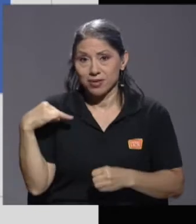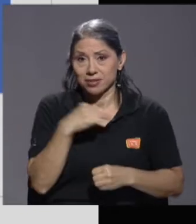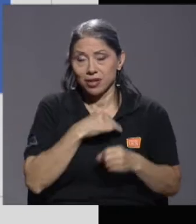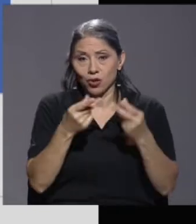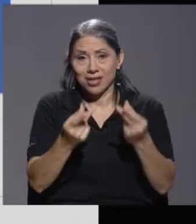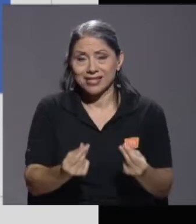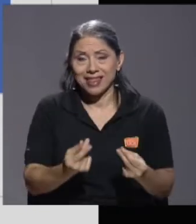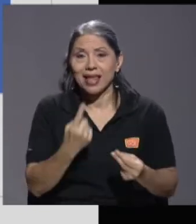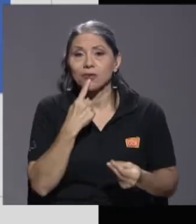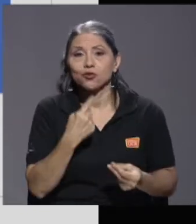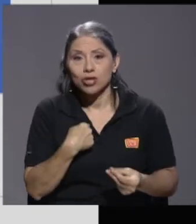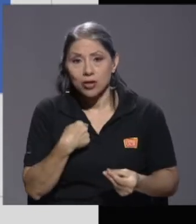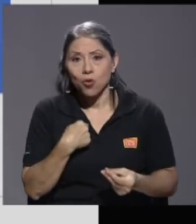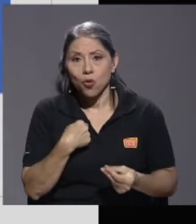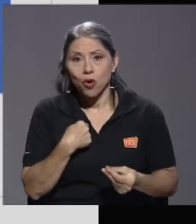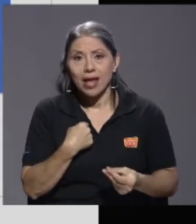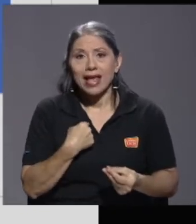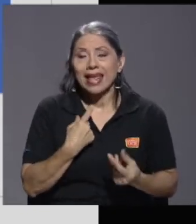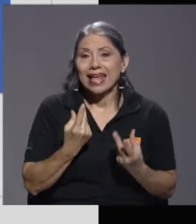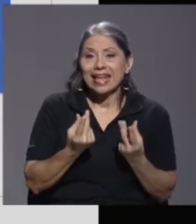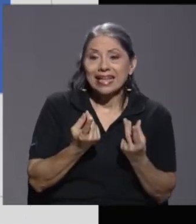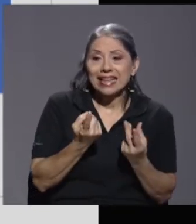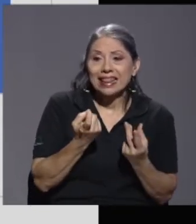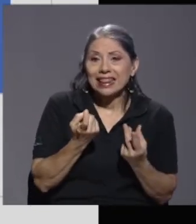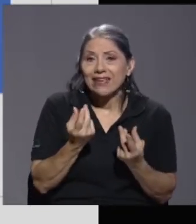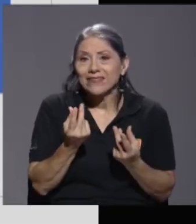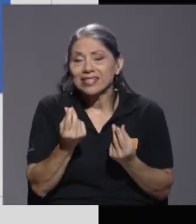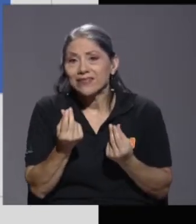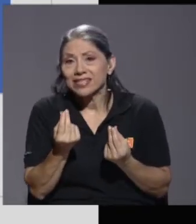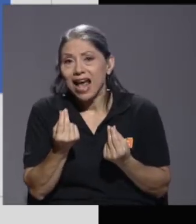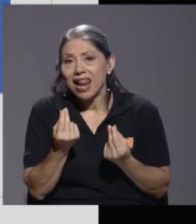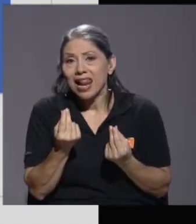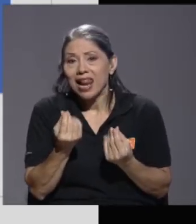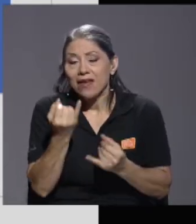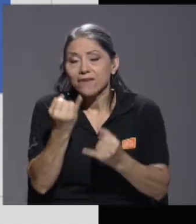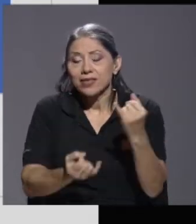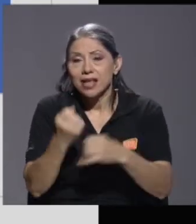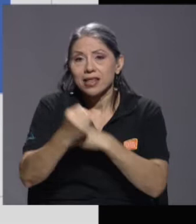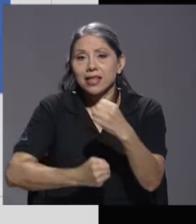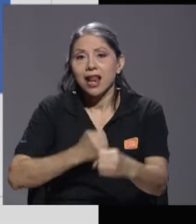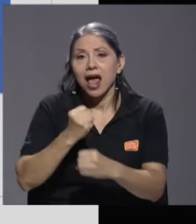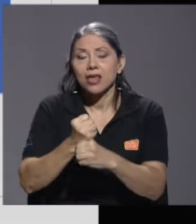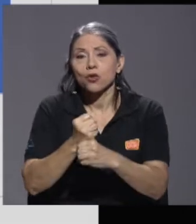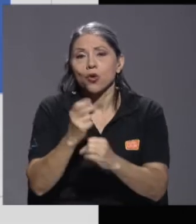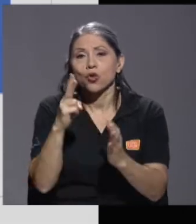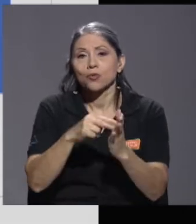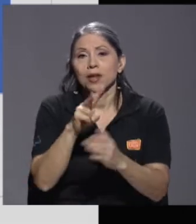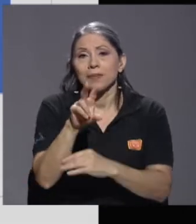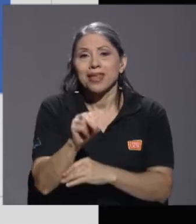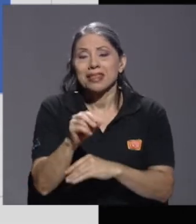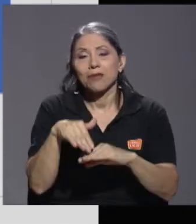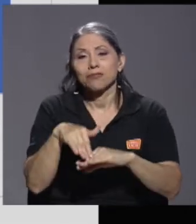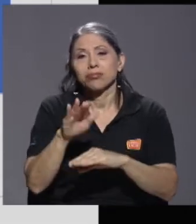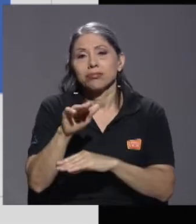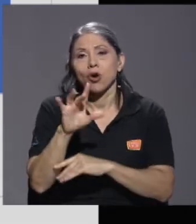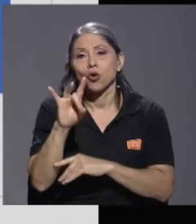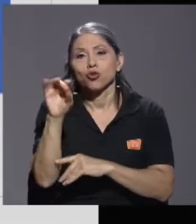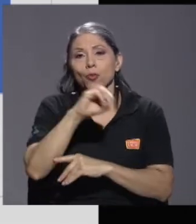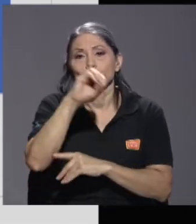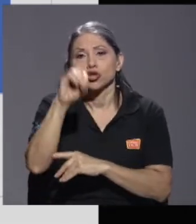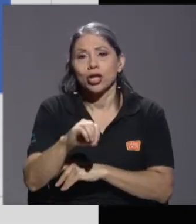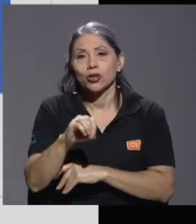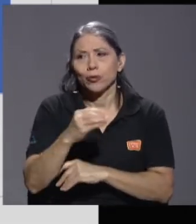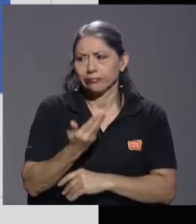déficit fiscal al final del año 2020 va a estar por encima del 8%. Y hace unas semanas,